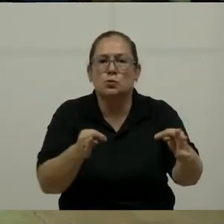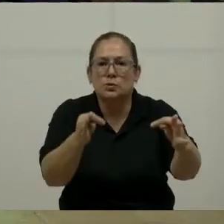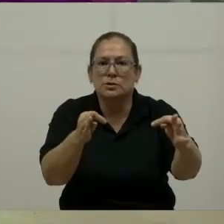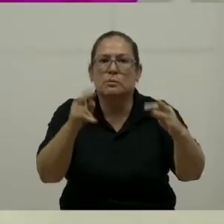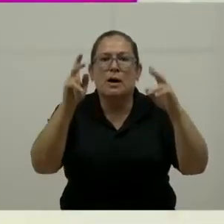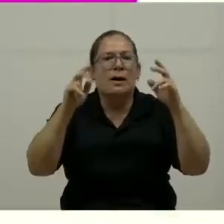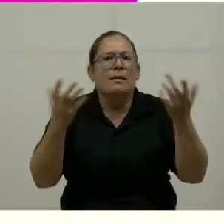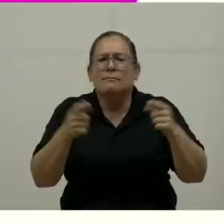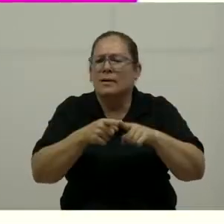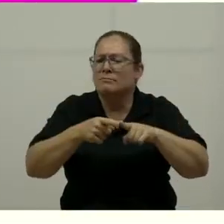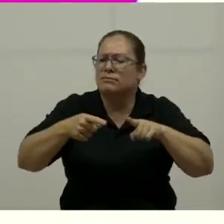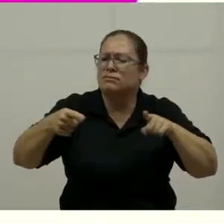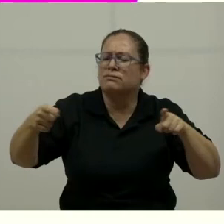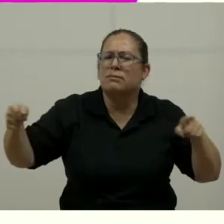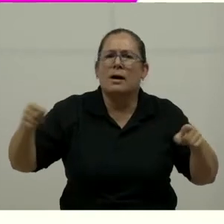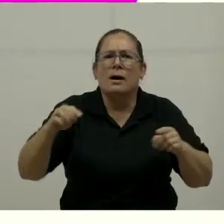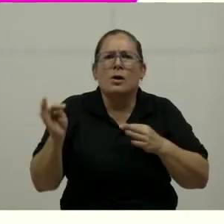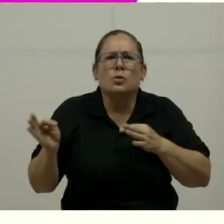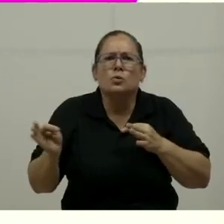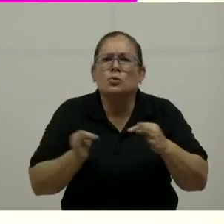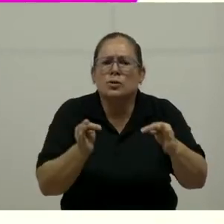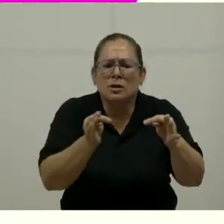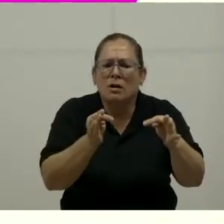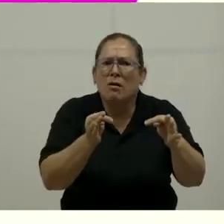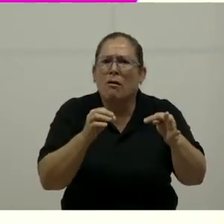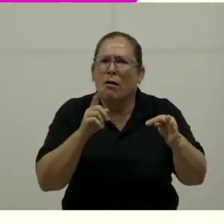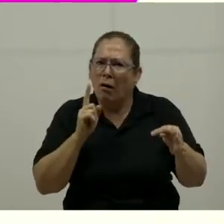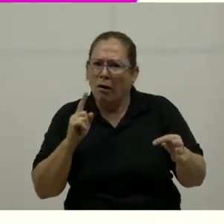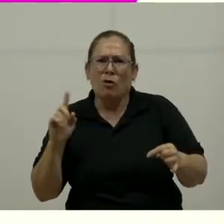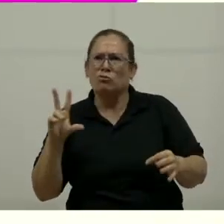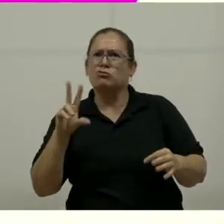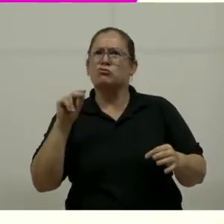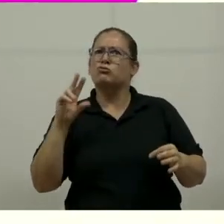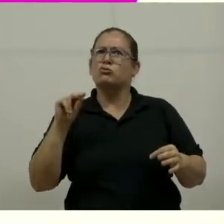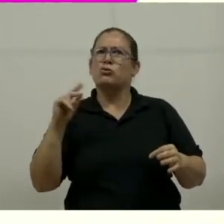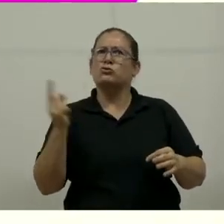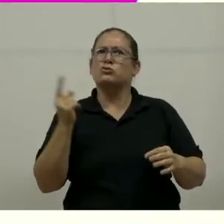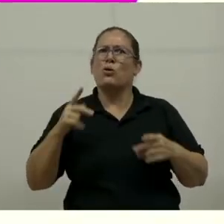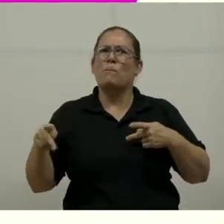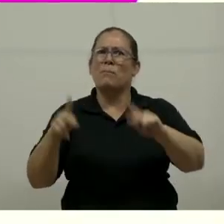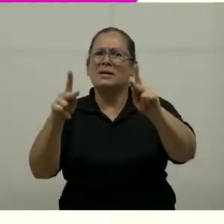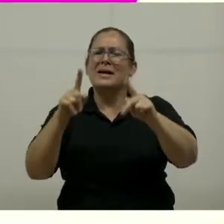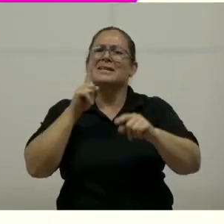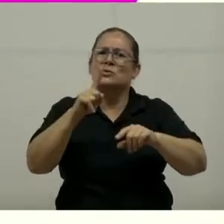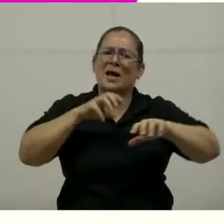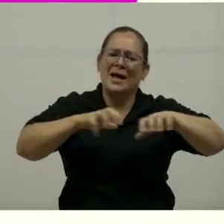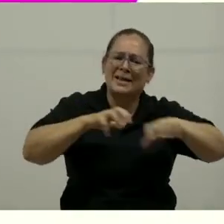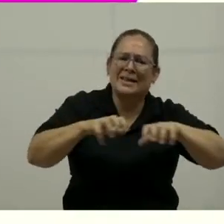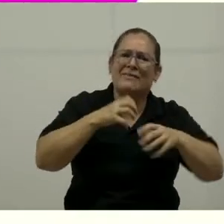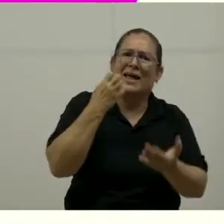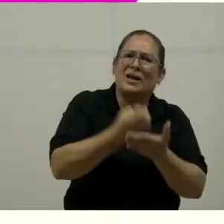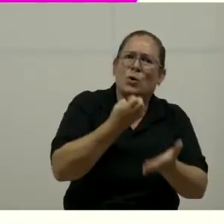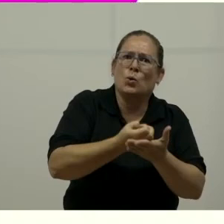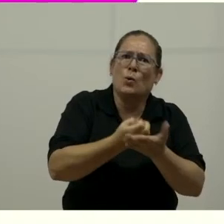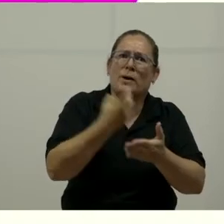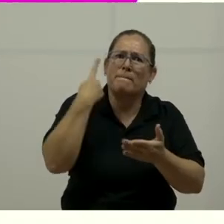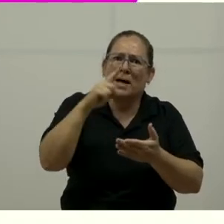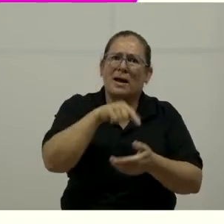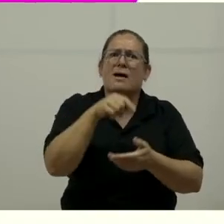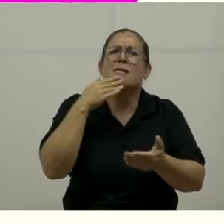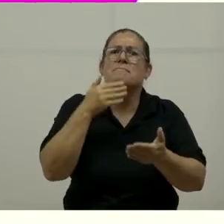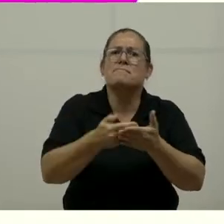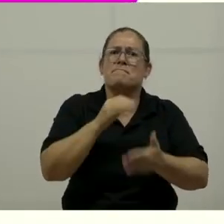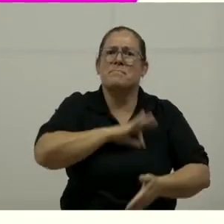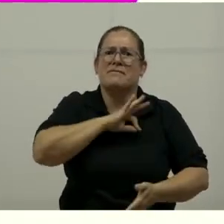evaluar, porque turismo no solo es ir a pasear, es una actividad económica y que genera gran bienestar en las sociedades y